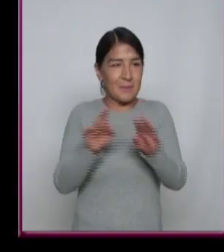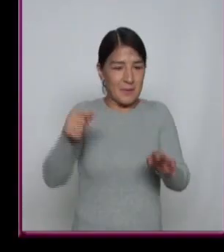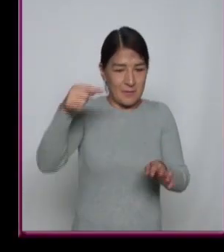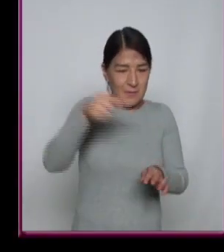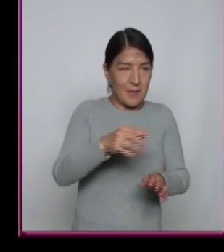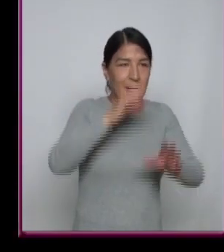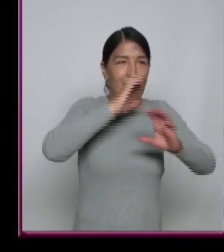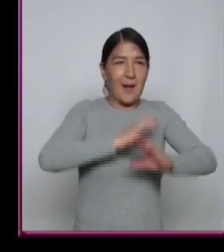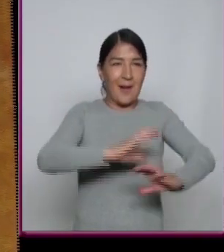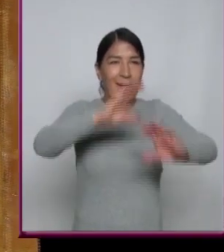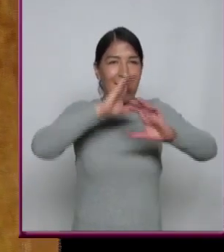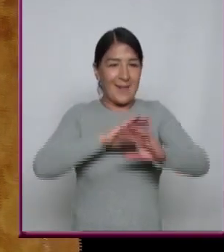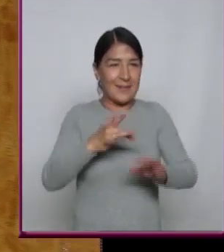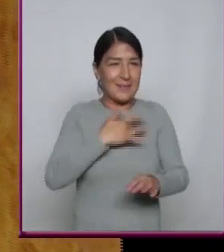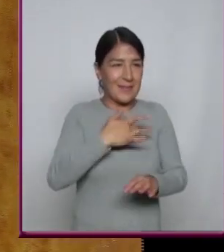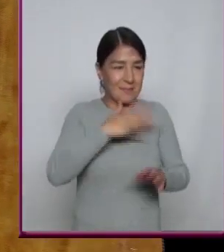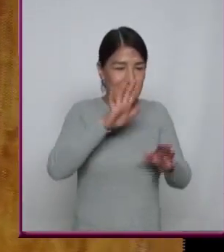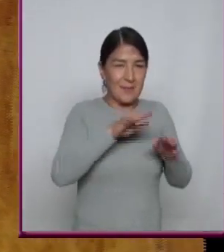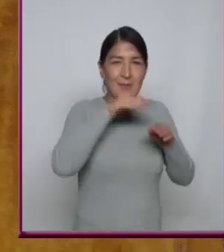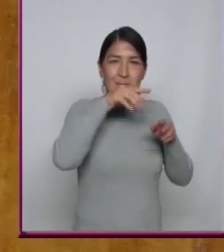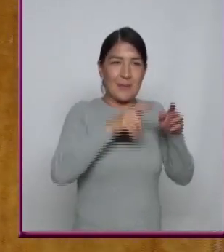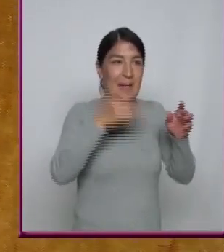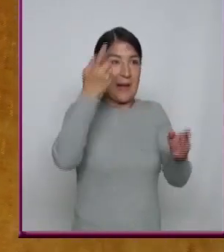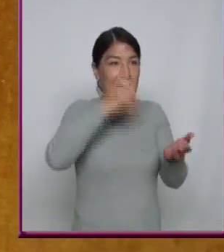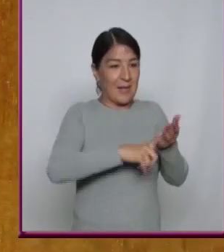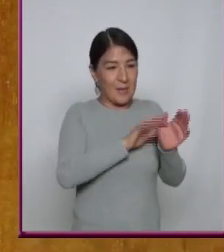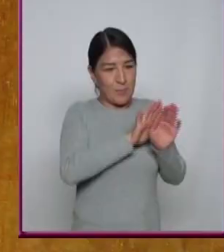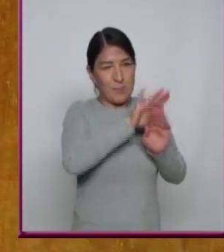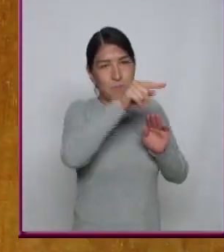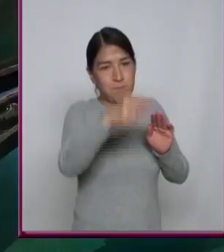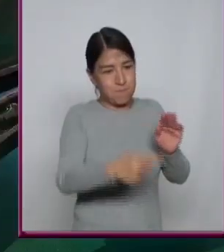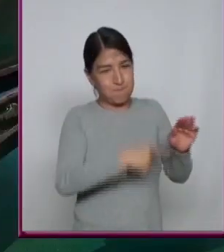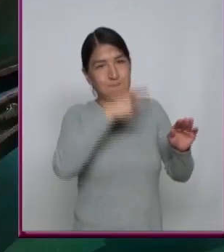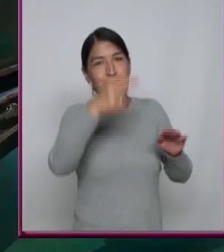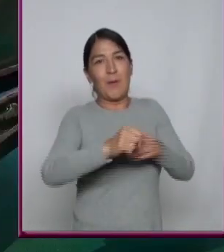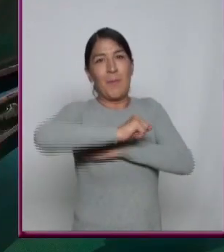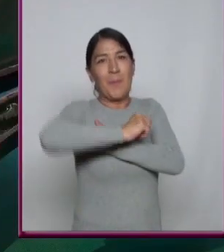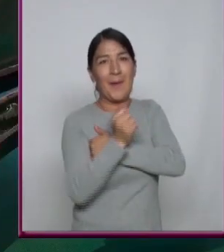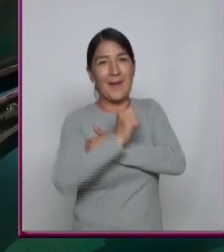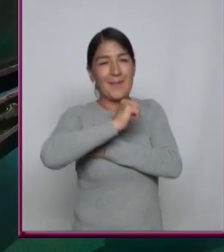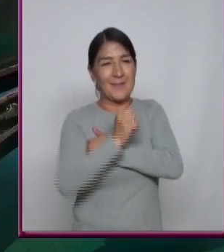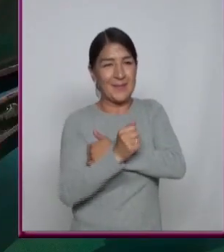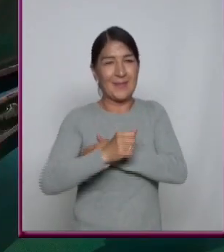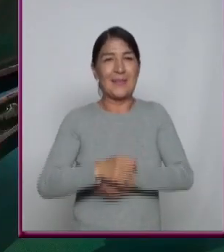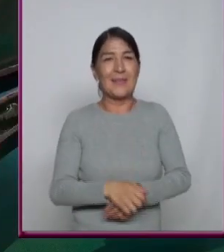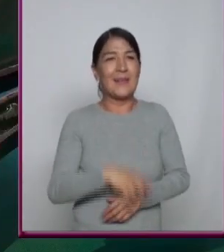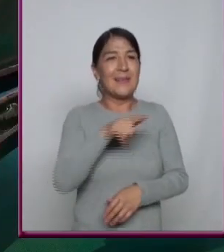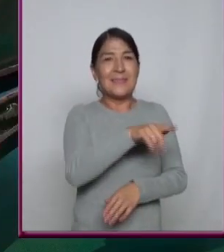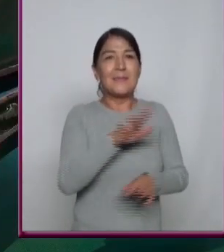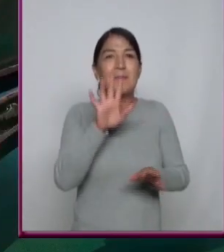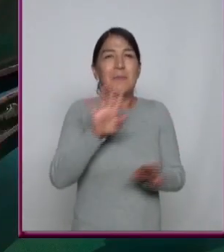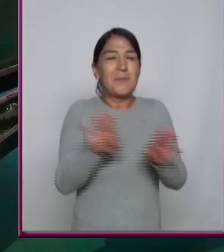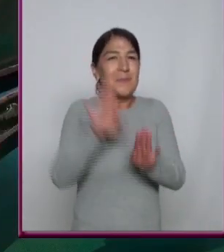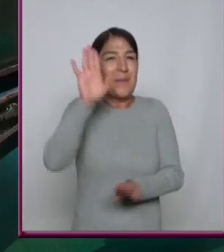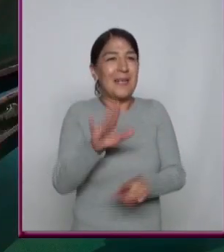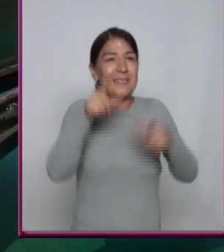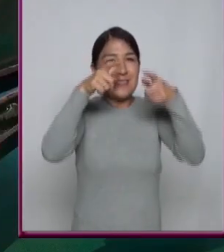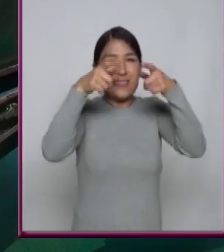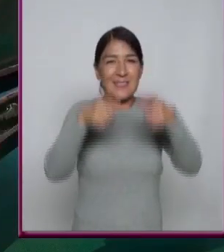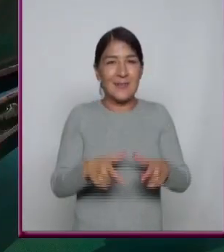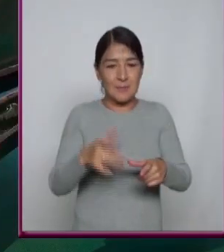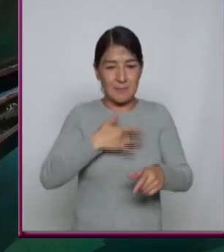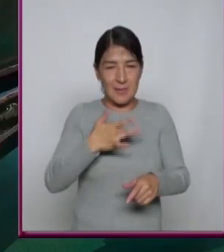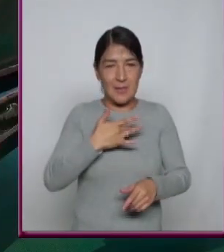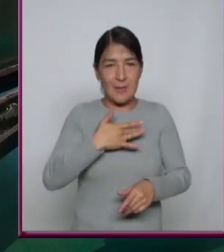bajo relieve Sobre una superficie suave que rodaba O sea algo que ya casi era un Un disco La